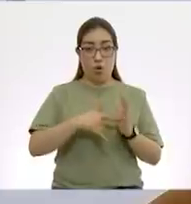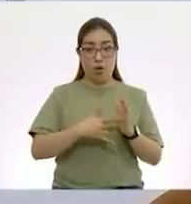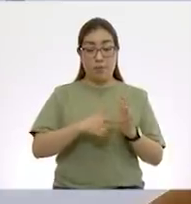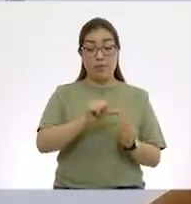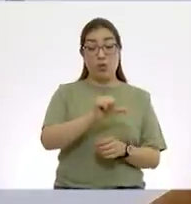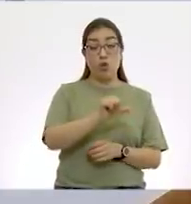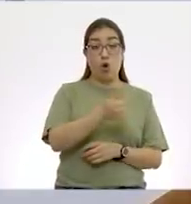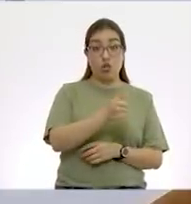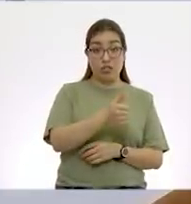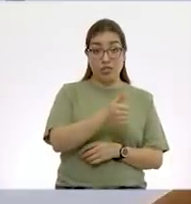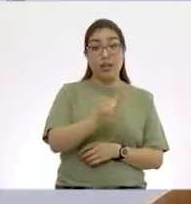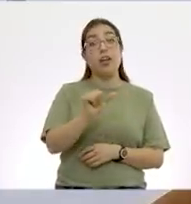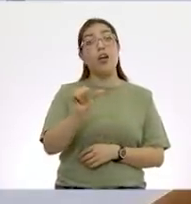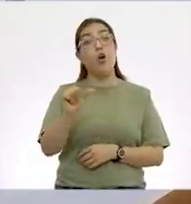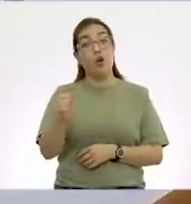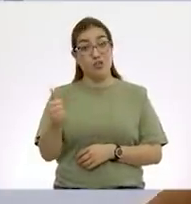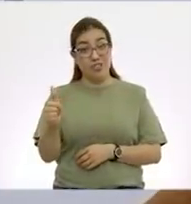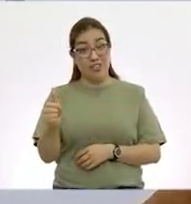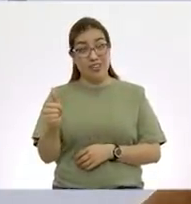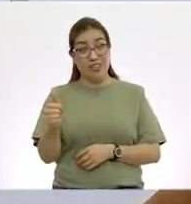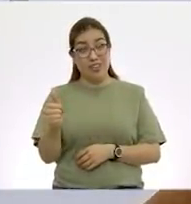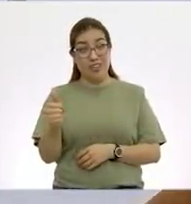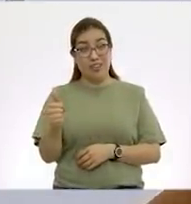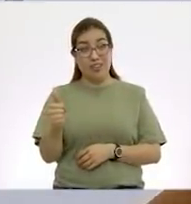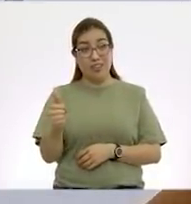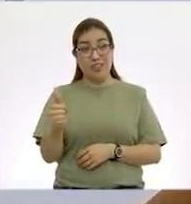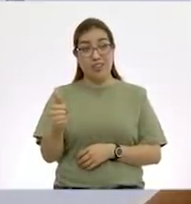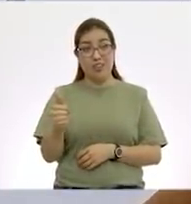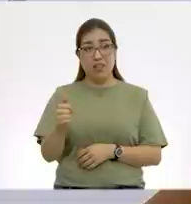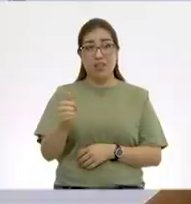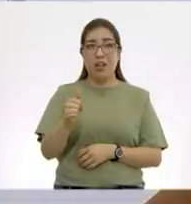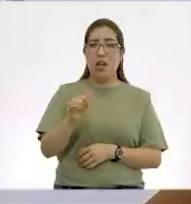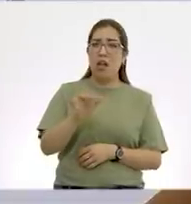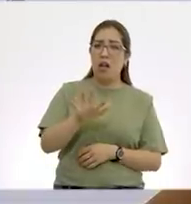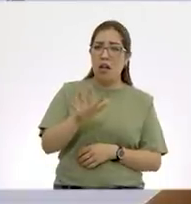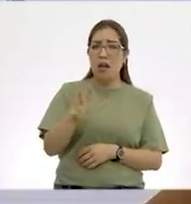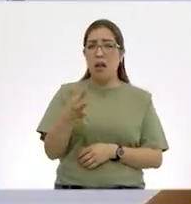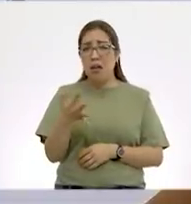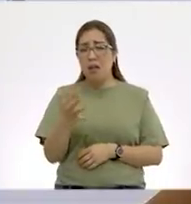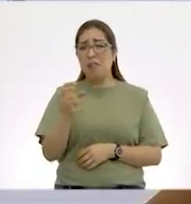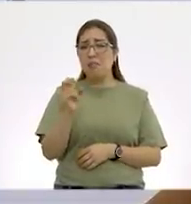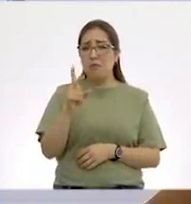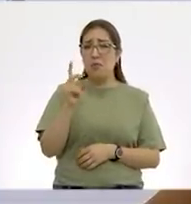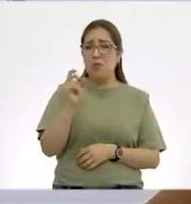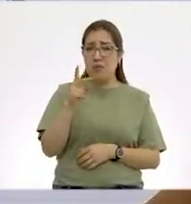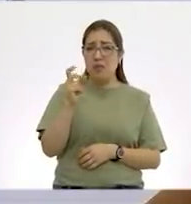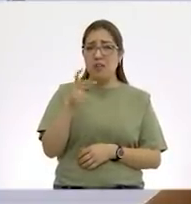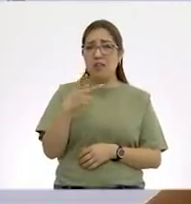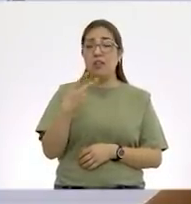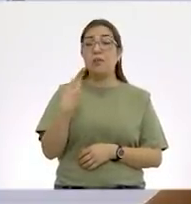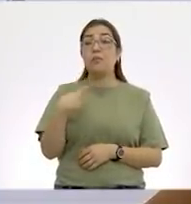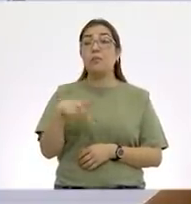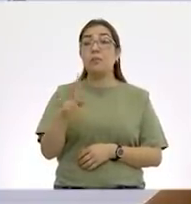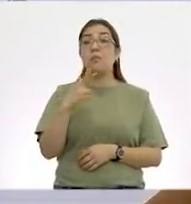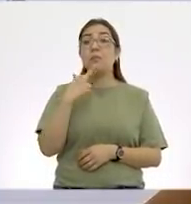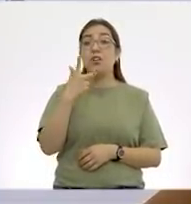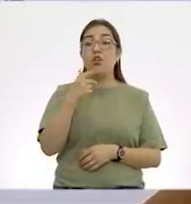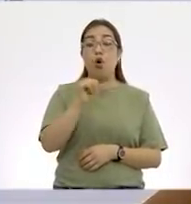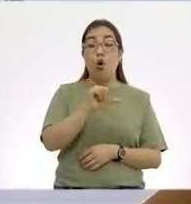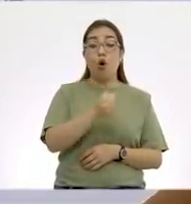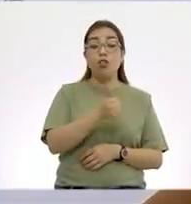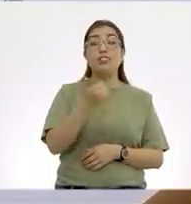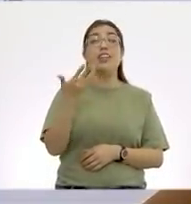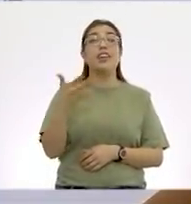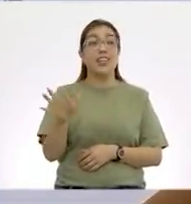11 con 11. 11 me parece bien, aunque podríamos también decir 11 con 10,